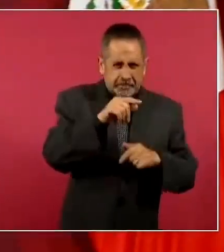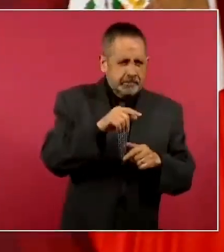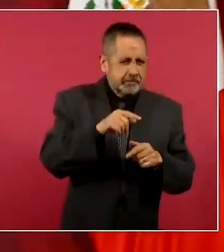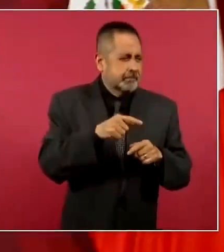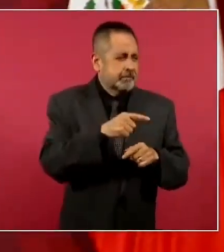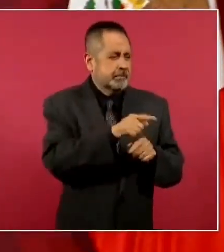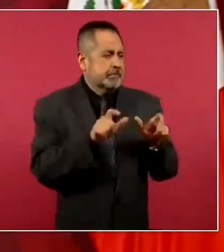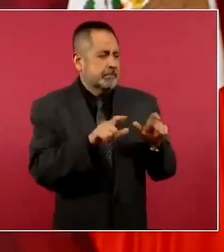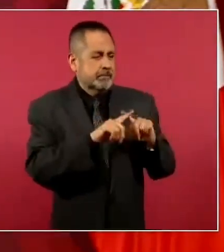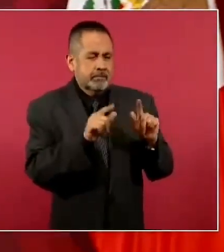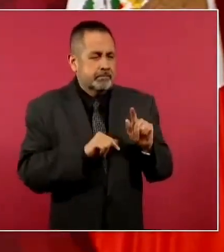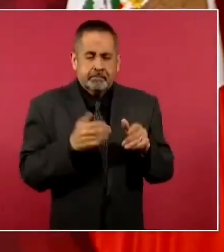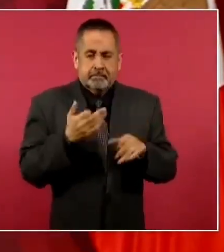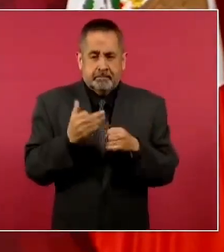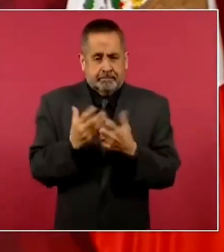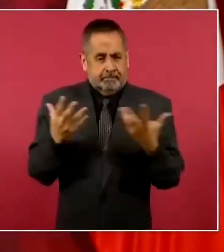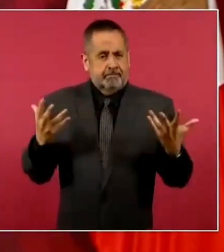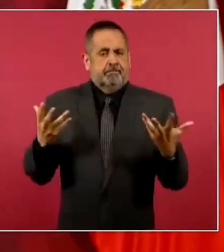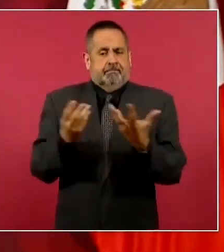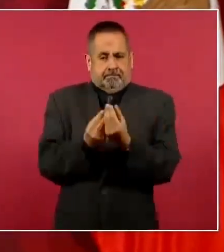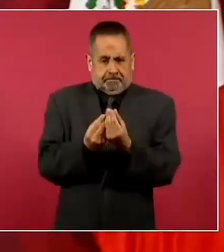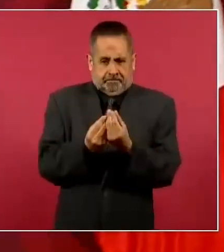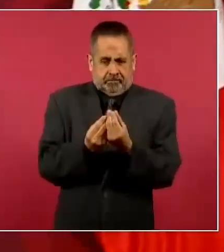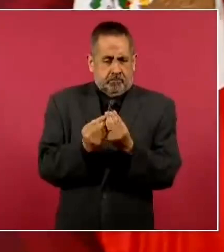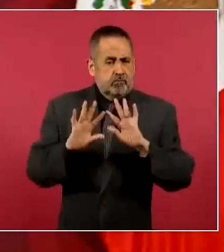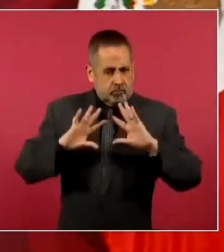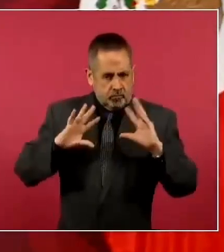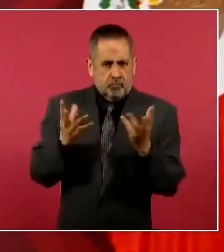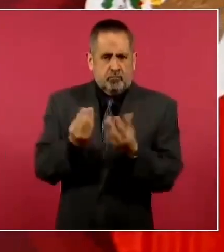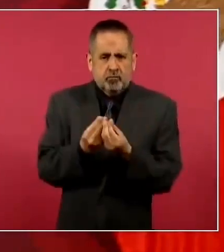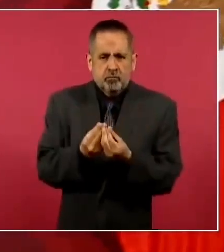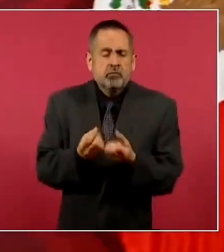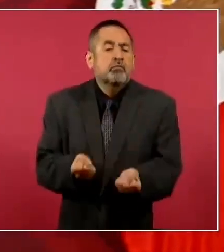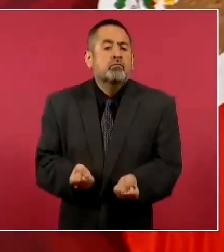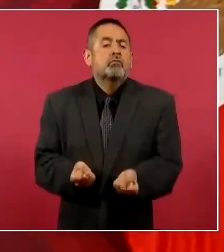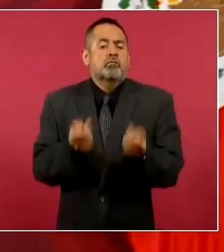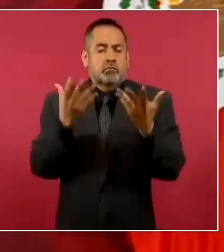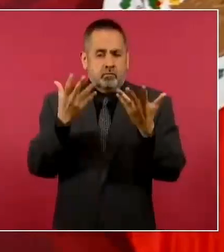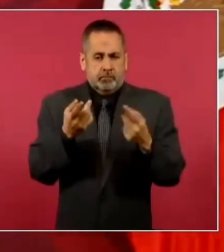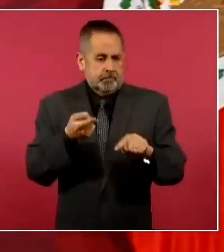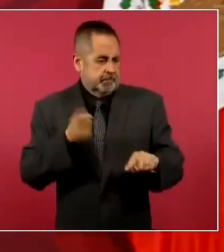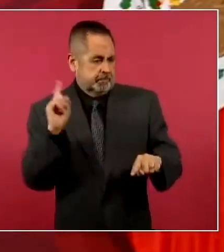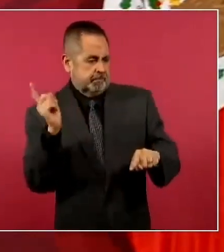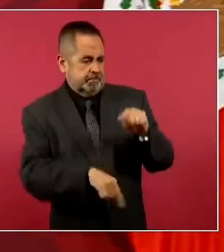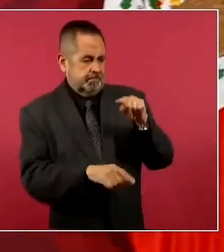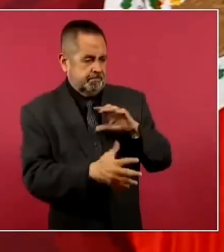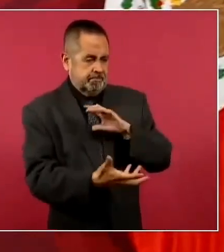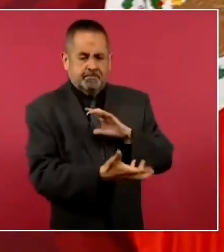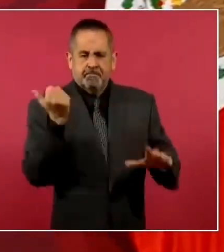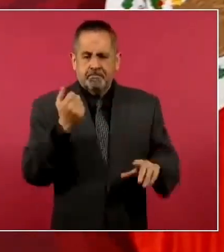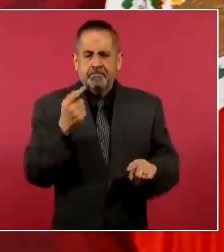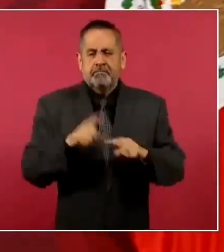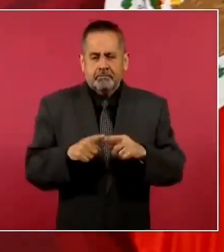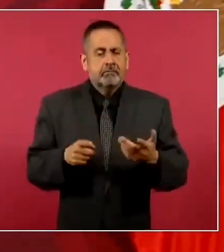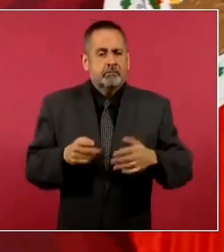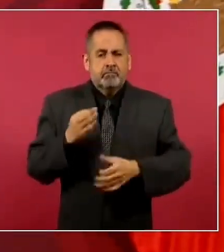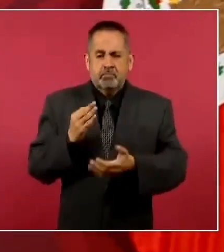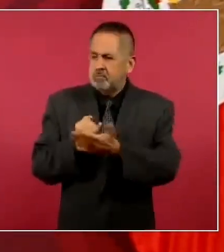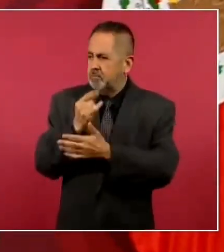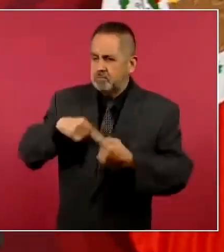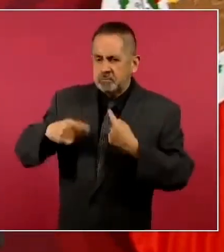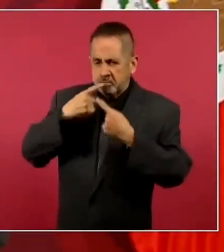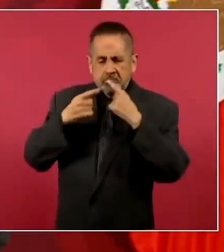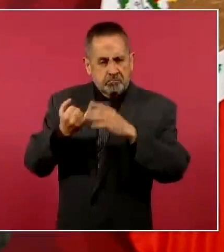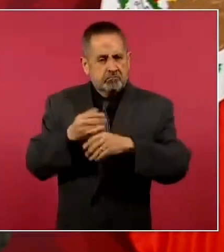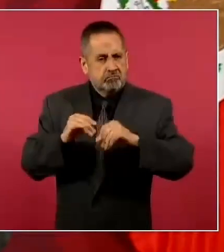a informar de todo lo realizado por el Gabinete de Seguridad, tomamos esa decisión.